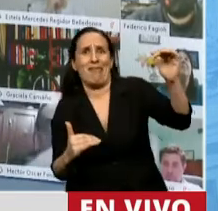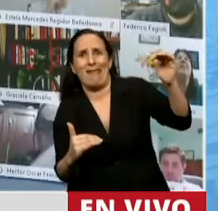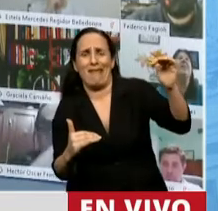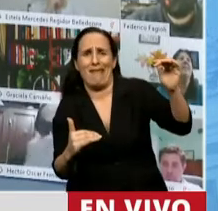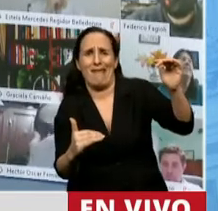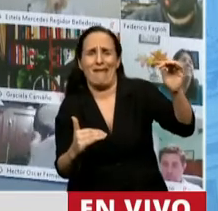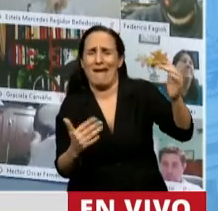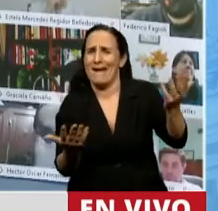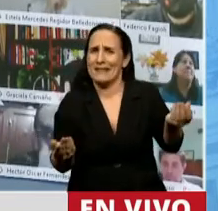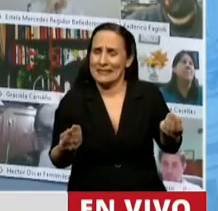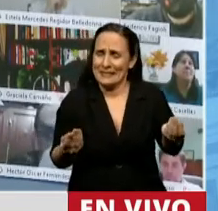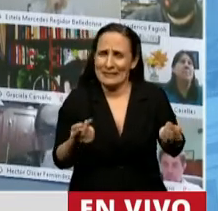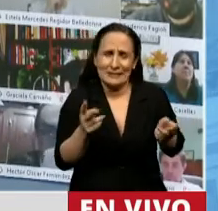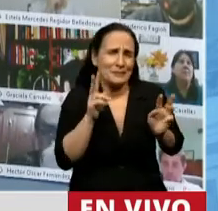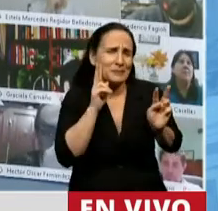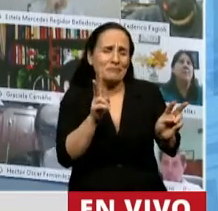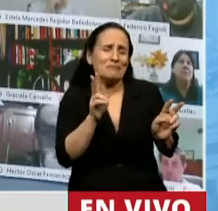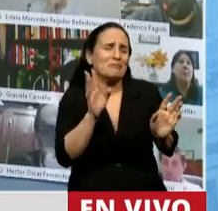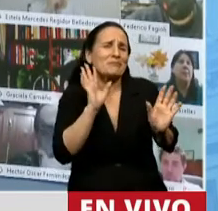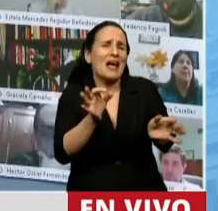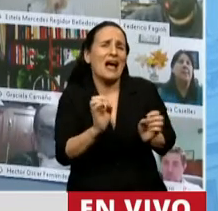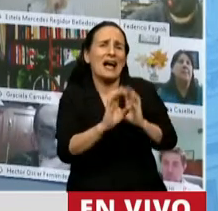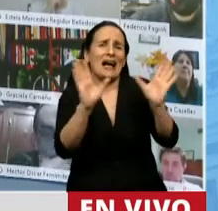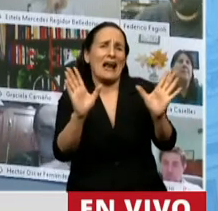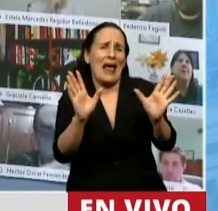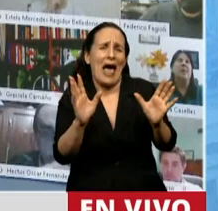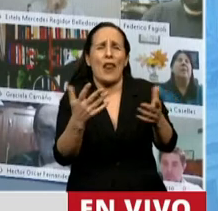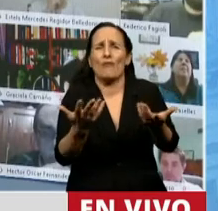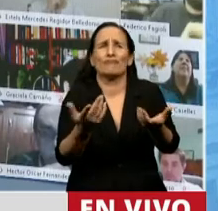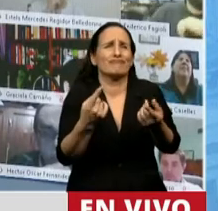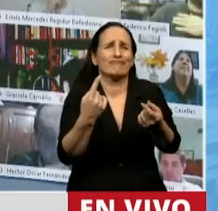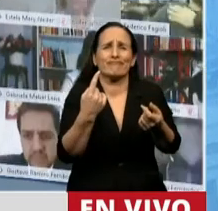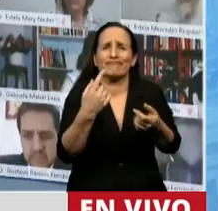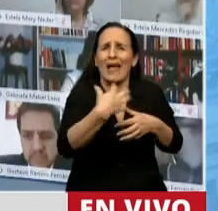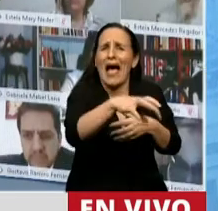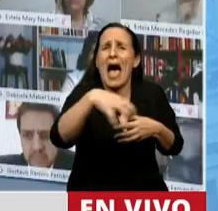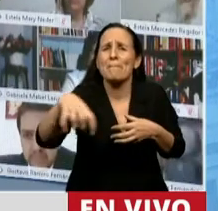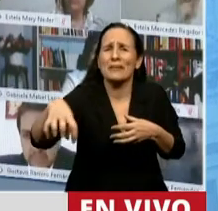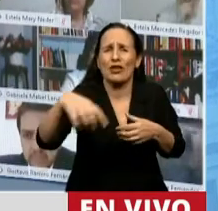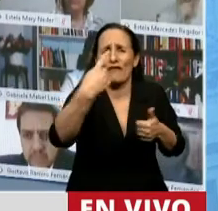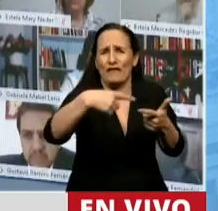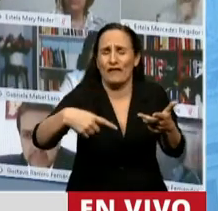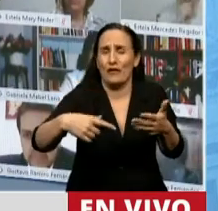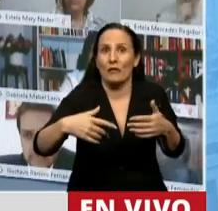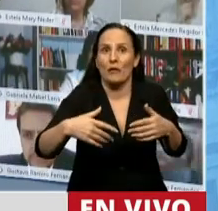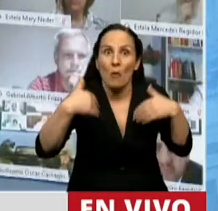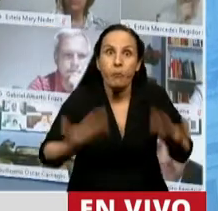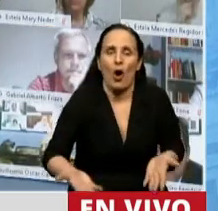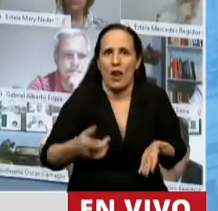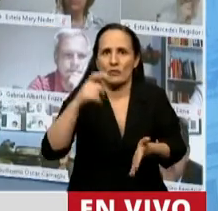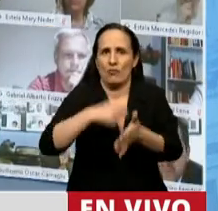Presidente, se manifiesta en todo tipo de ámbitos. Es por eso que Escazú es urgente